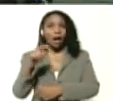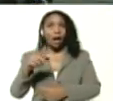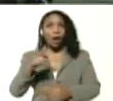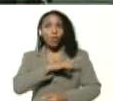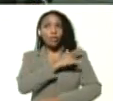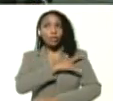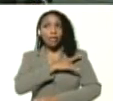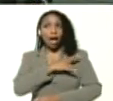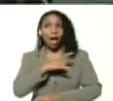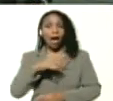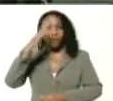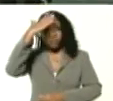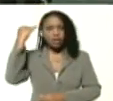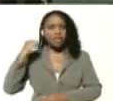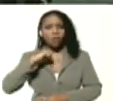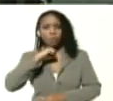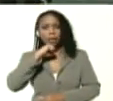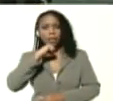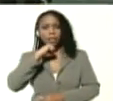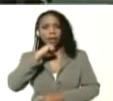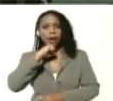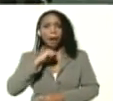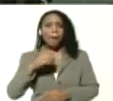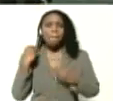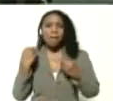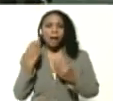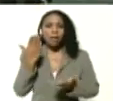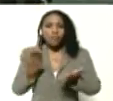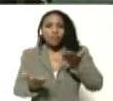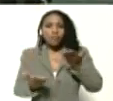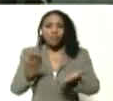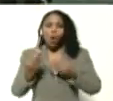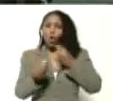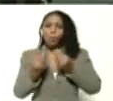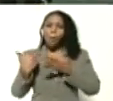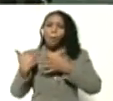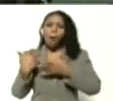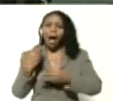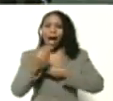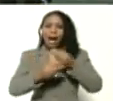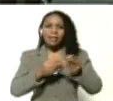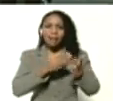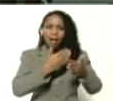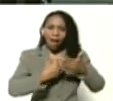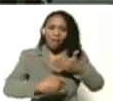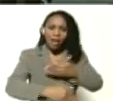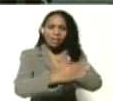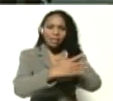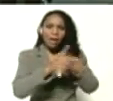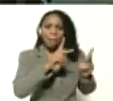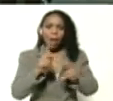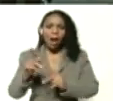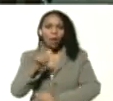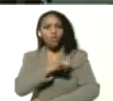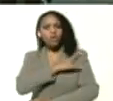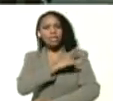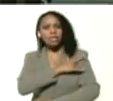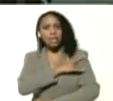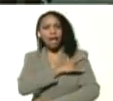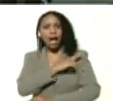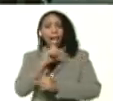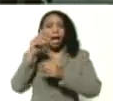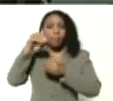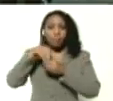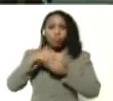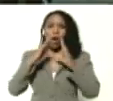Universidad Francisco de Miranda para hacer el balance de cómo marcha el plan la universidad en casa,